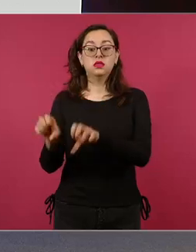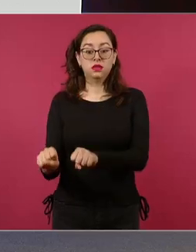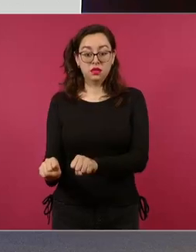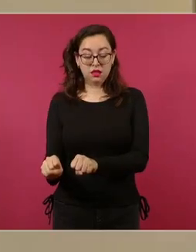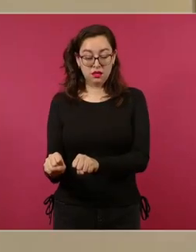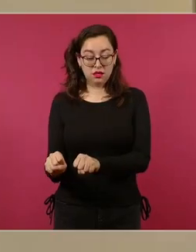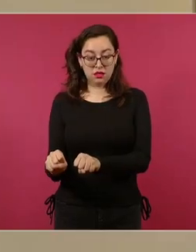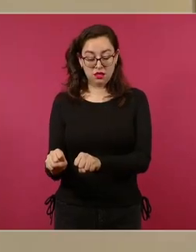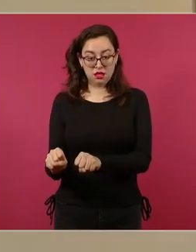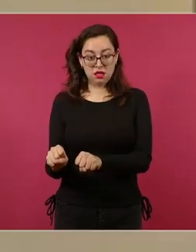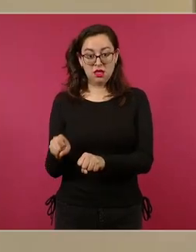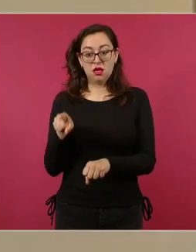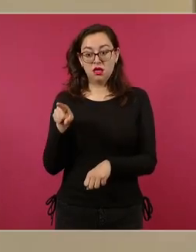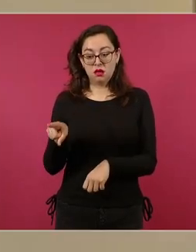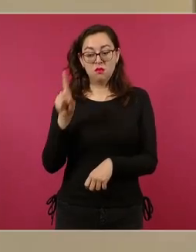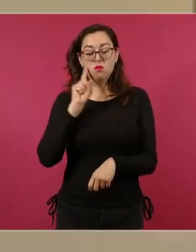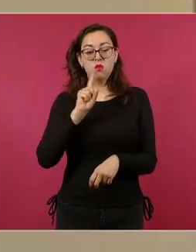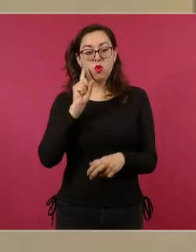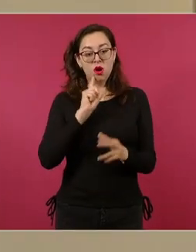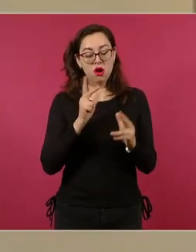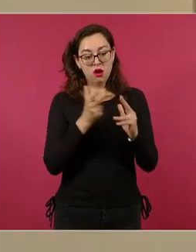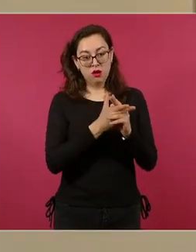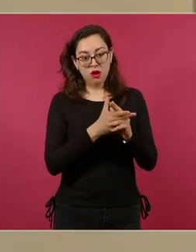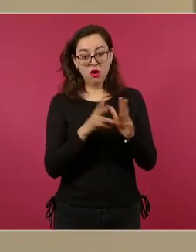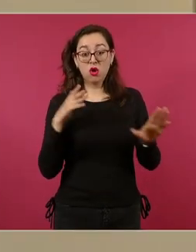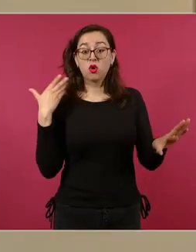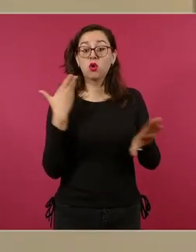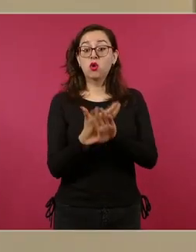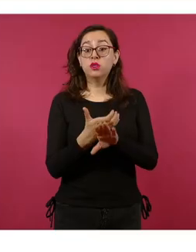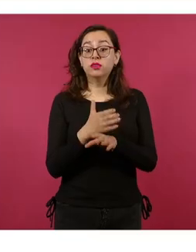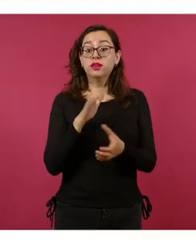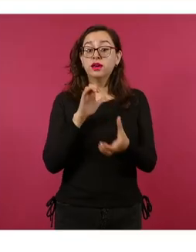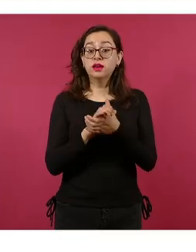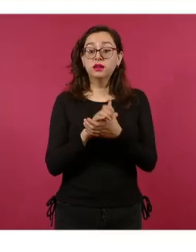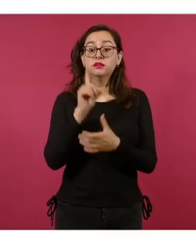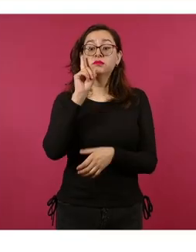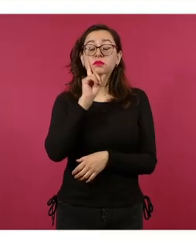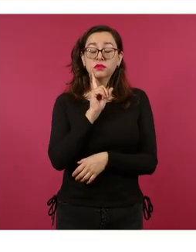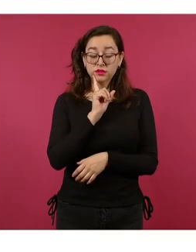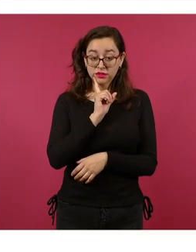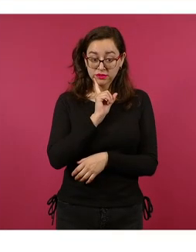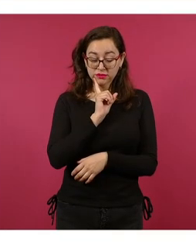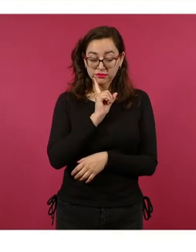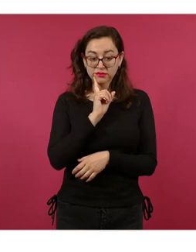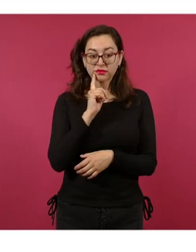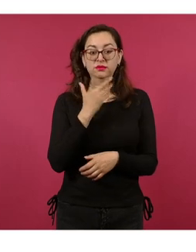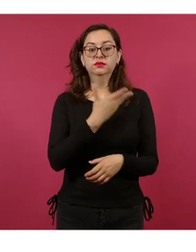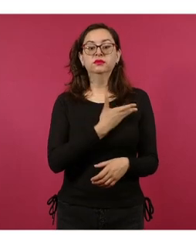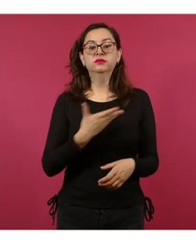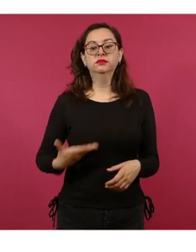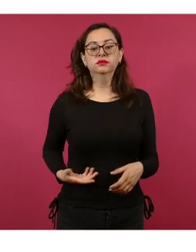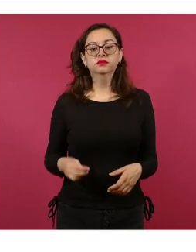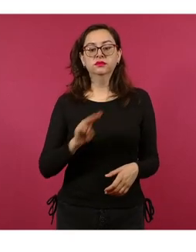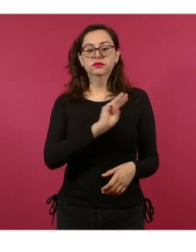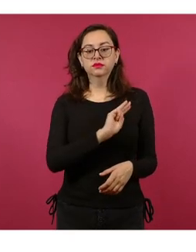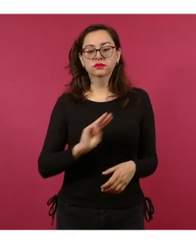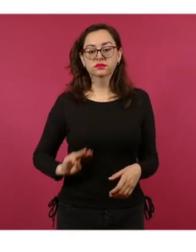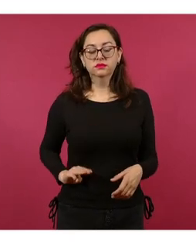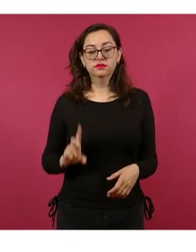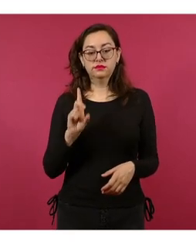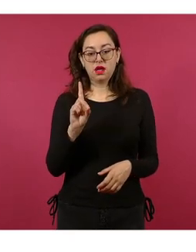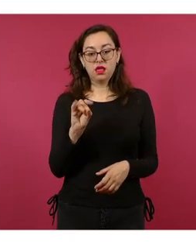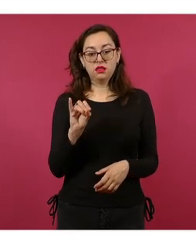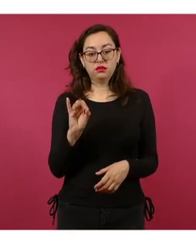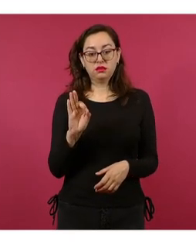detenido por el delito de feminicidio en agravio de su esposa María Elianet. Quien era la presidenta municipal del DIF en